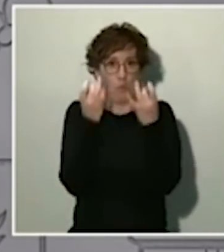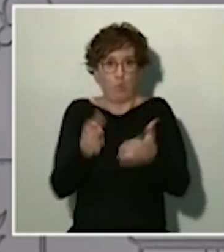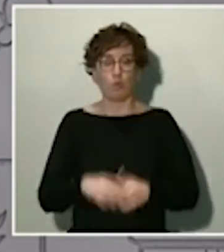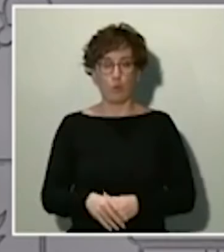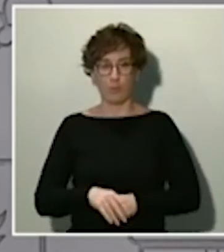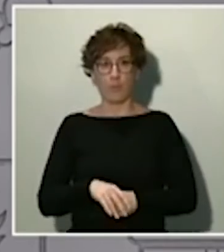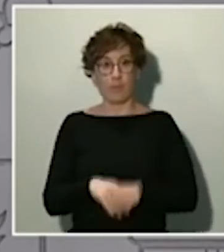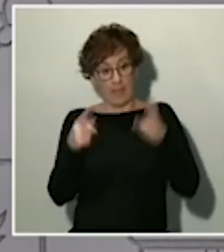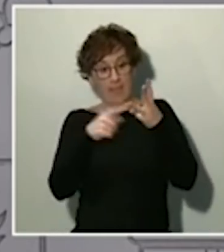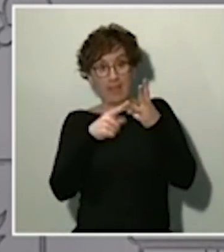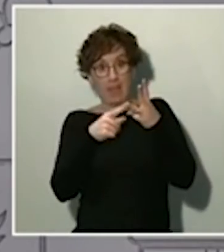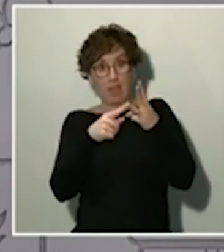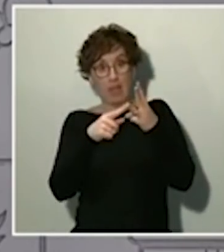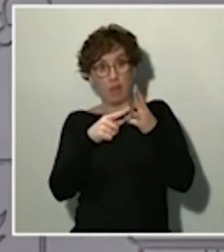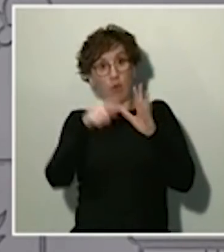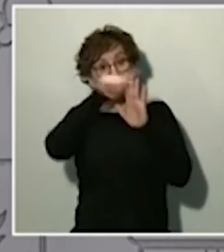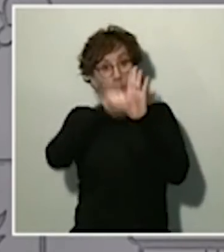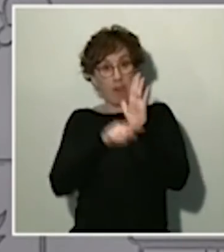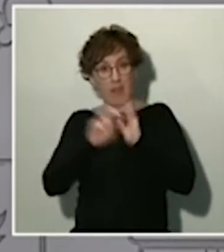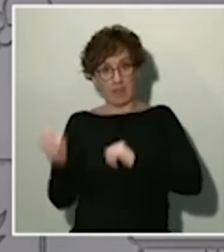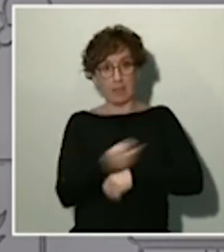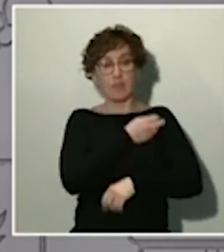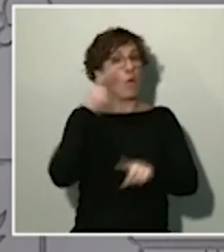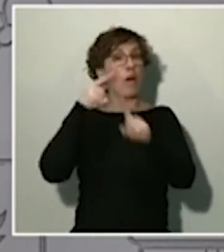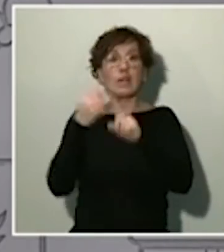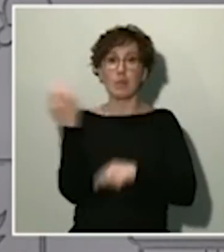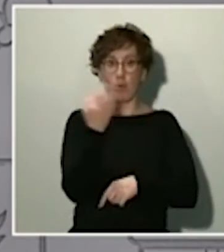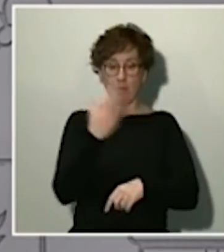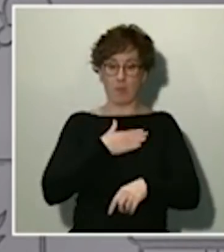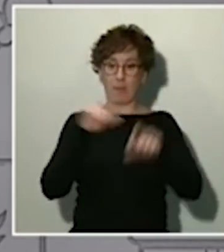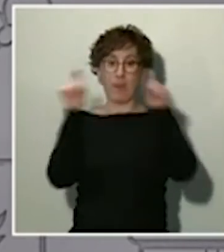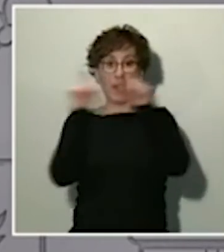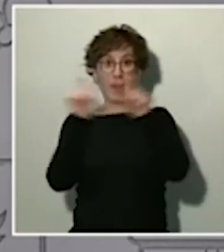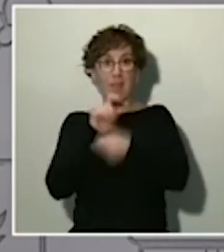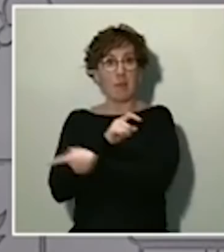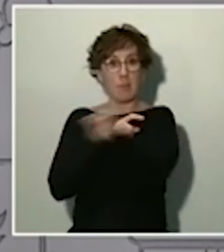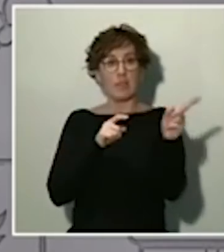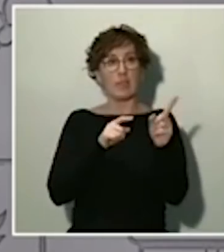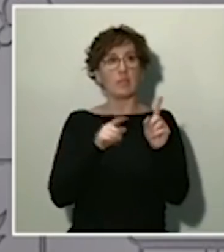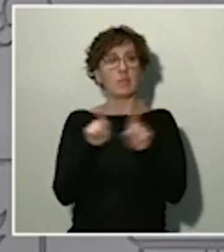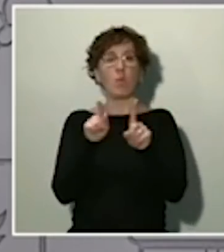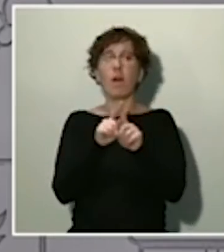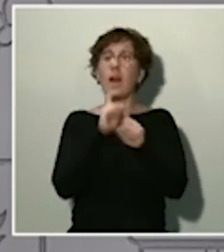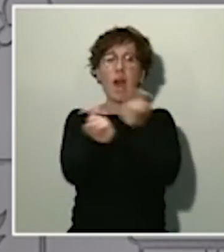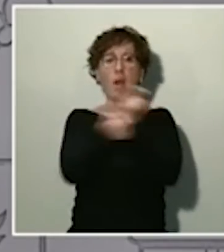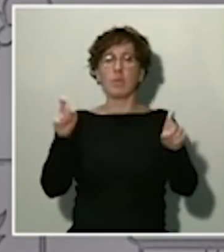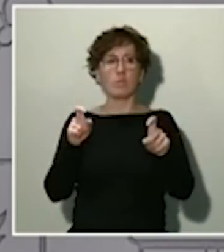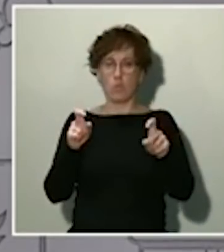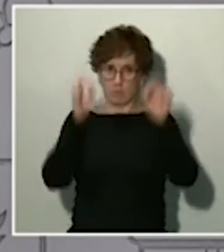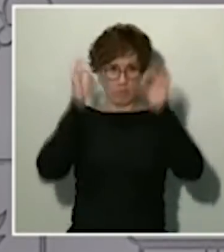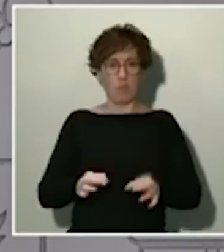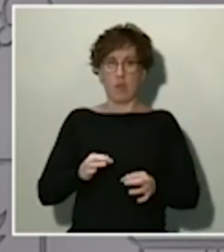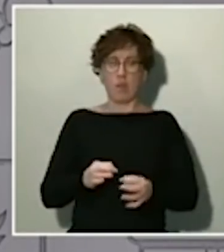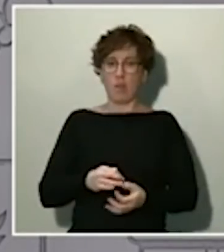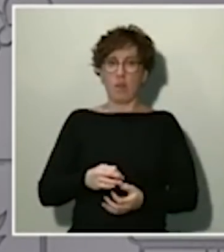destinado a enviar a nuestras empresas y también a los mercados un mensaje contundente, rotundo. El Estado español